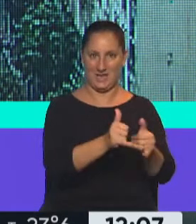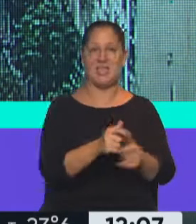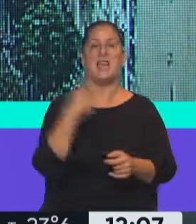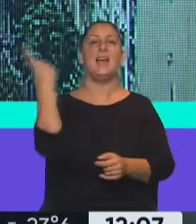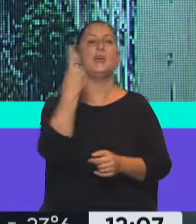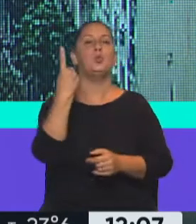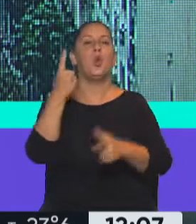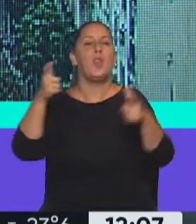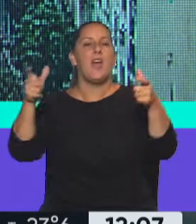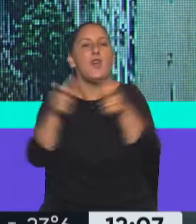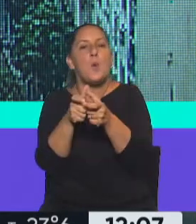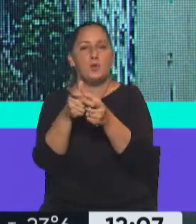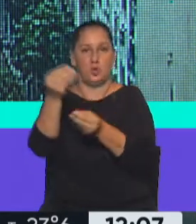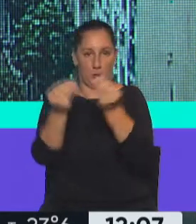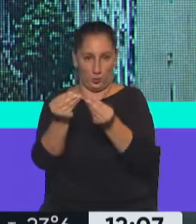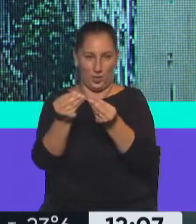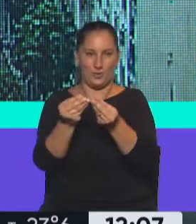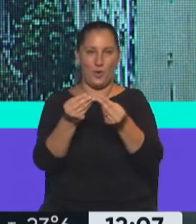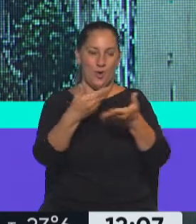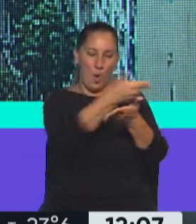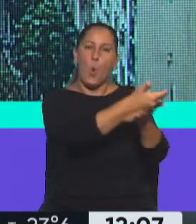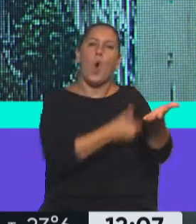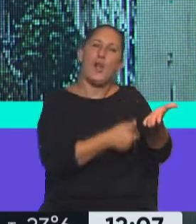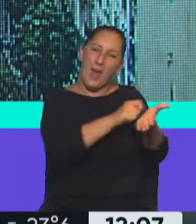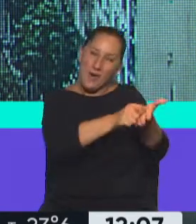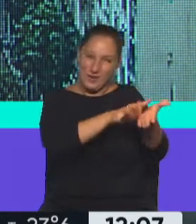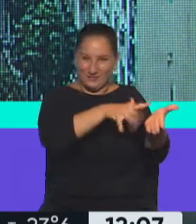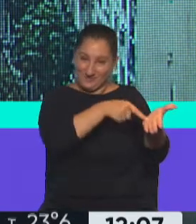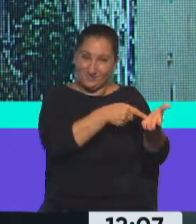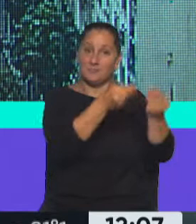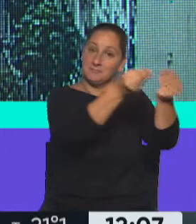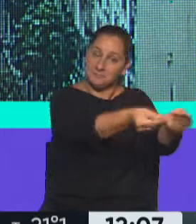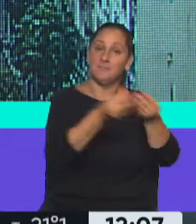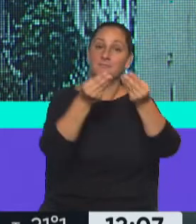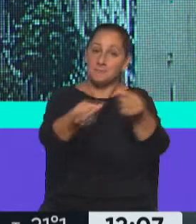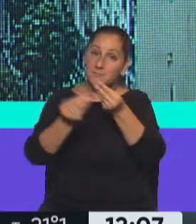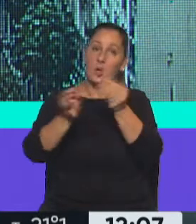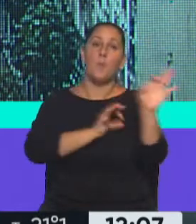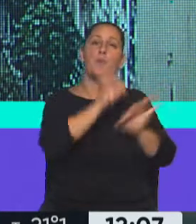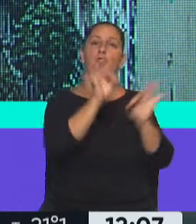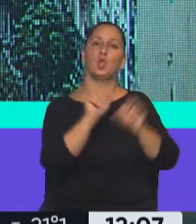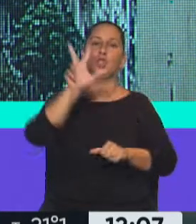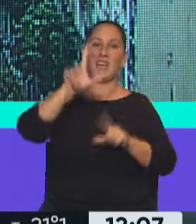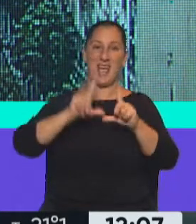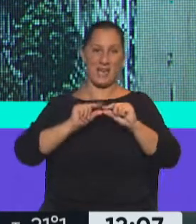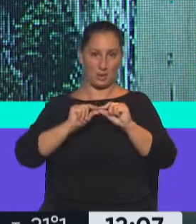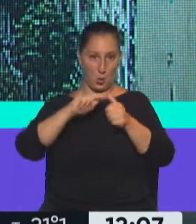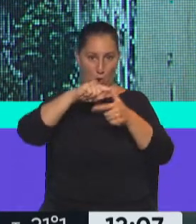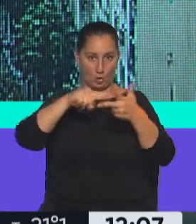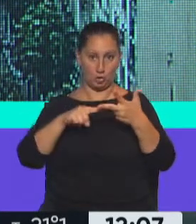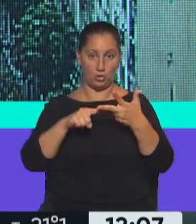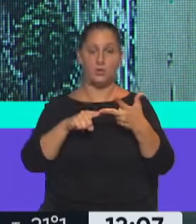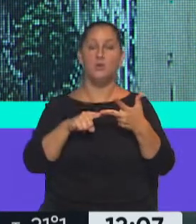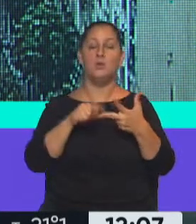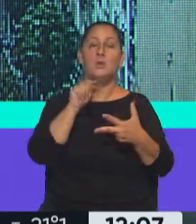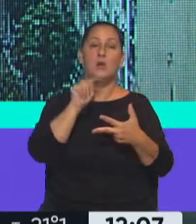Presupuestos. El borrador que les presentó era un proyecto con tres artículos y es ahí donde